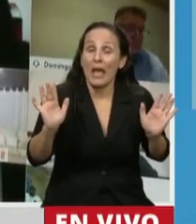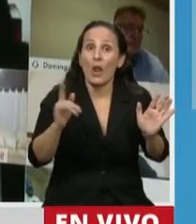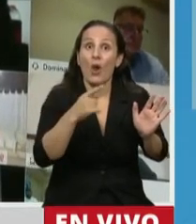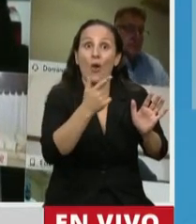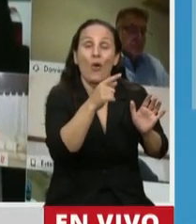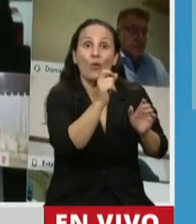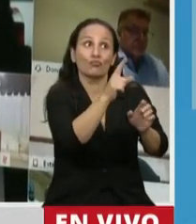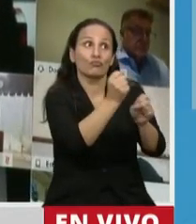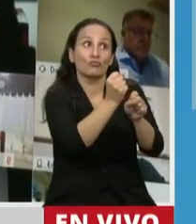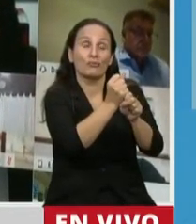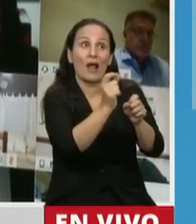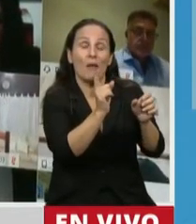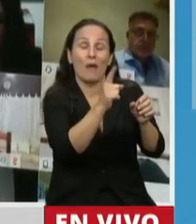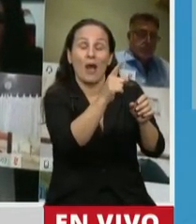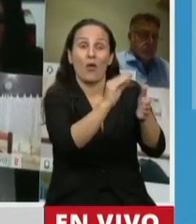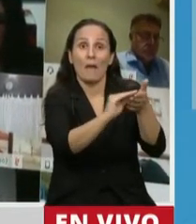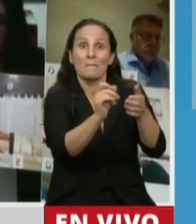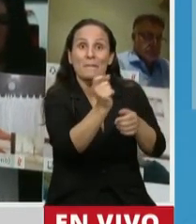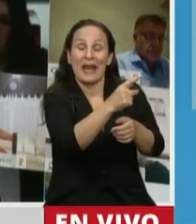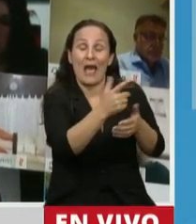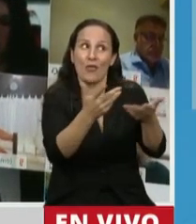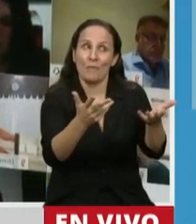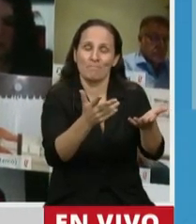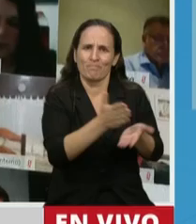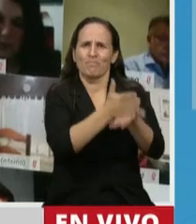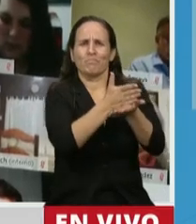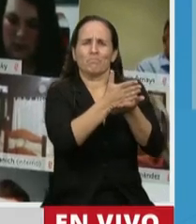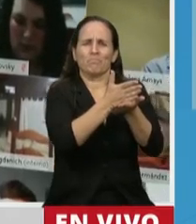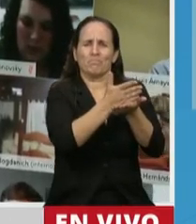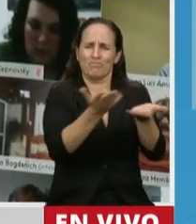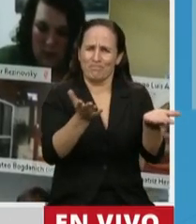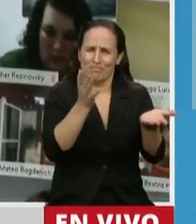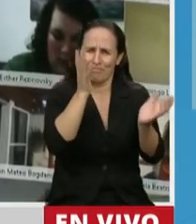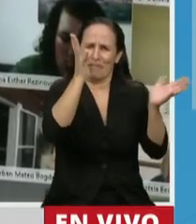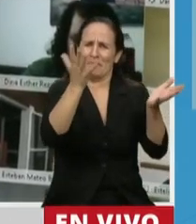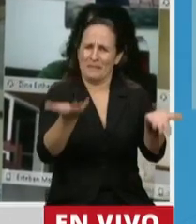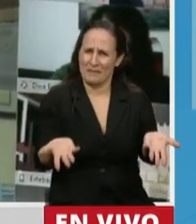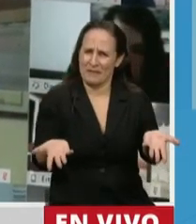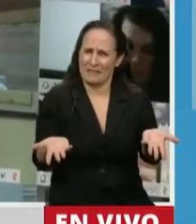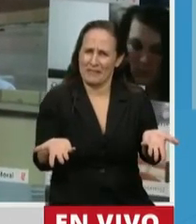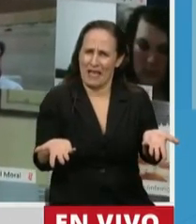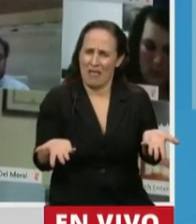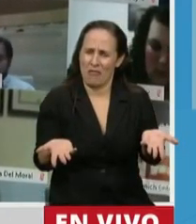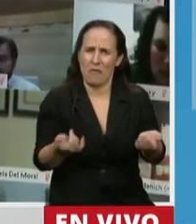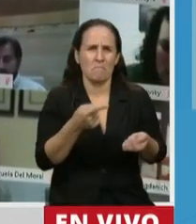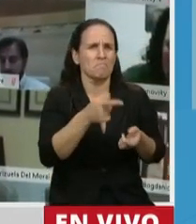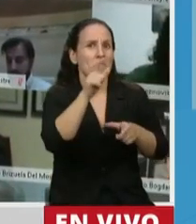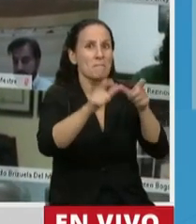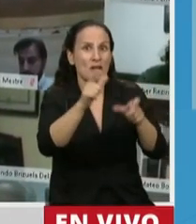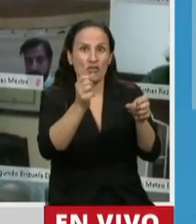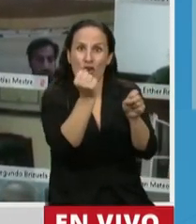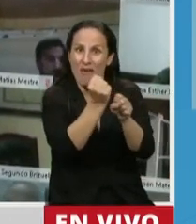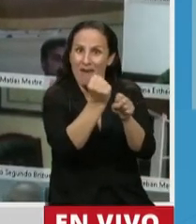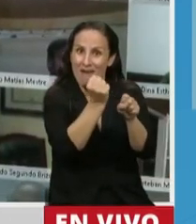funcionarios que son más papistas que el Papa y que, entre otras cosas, impiden que los trabajadores que